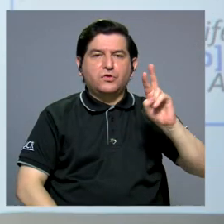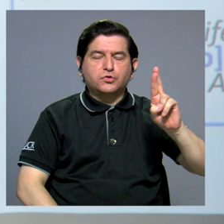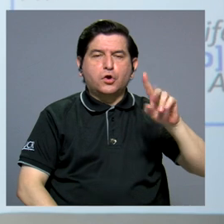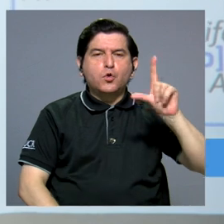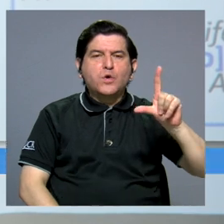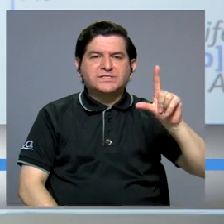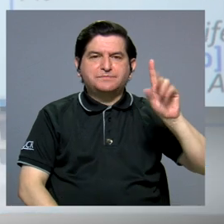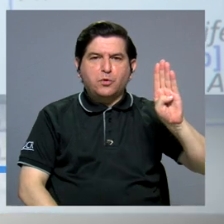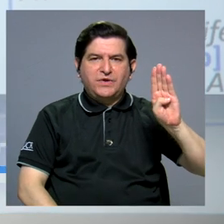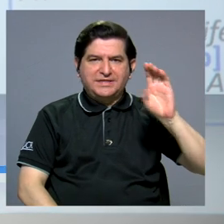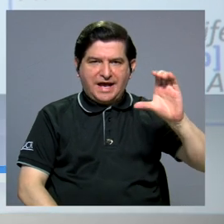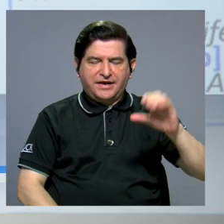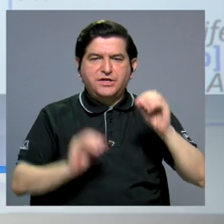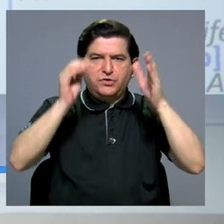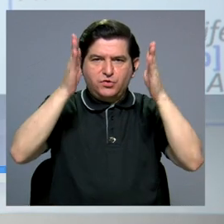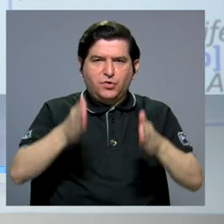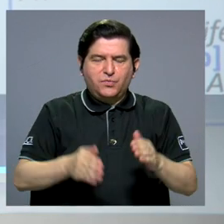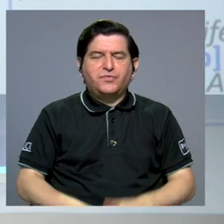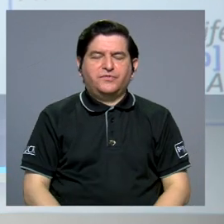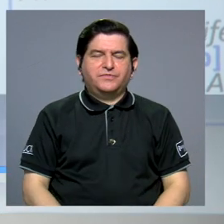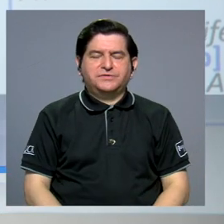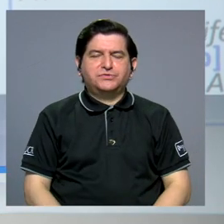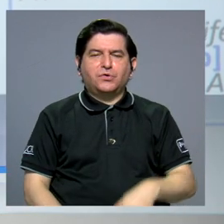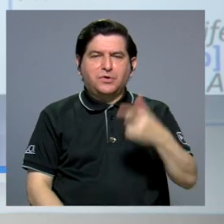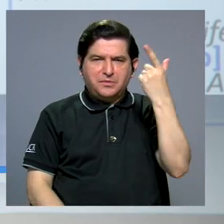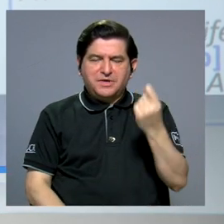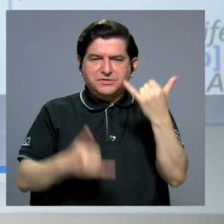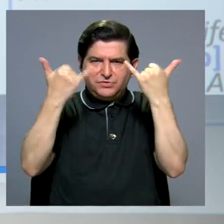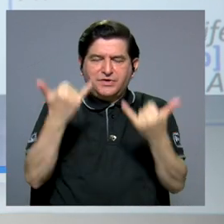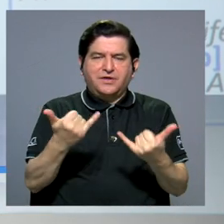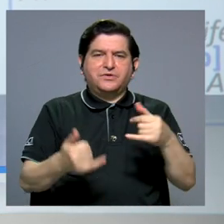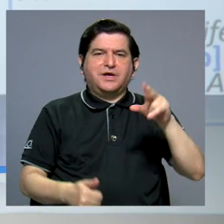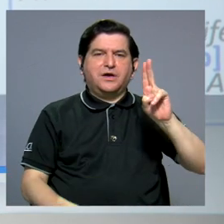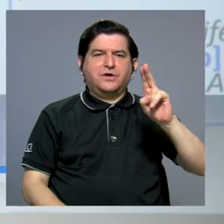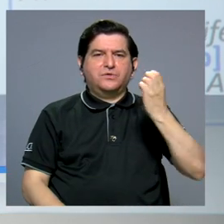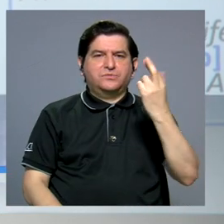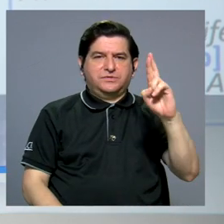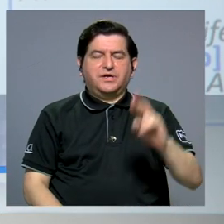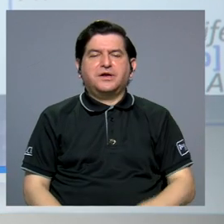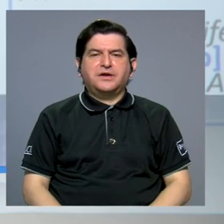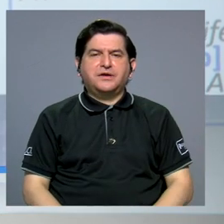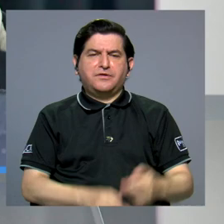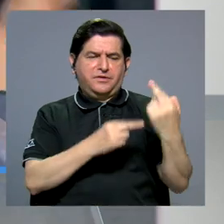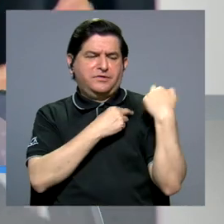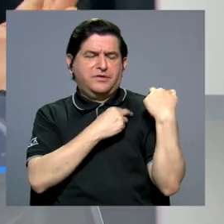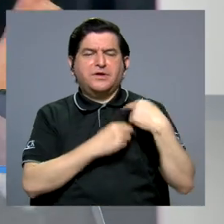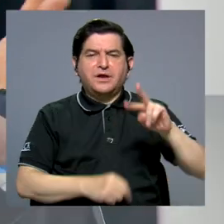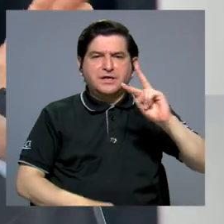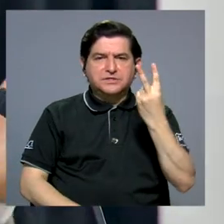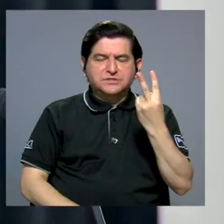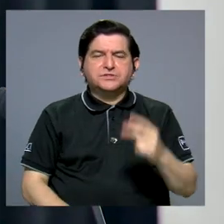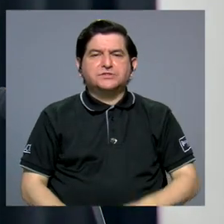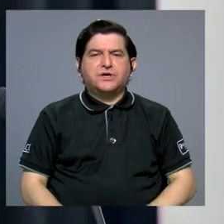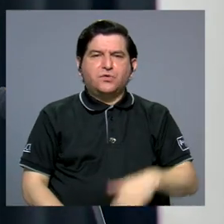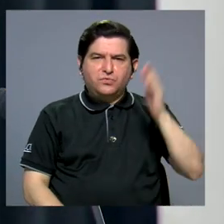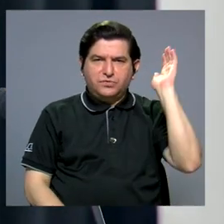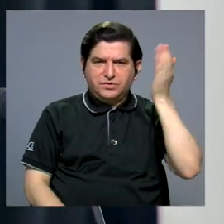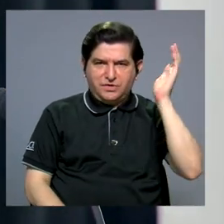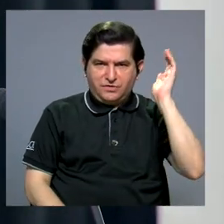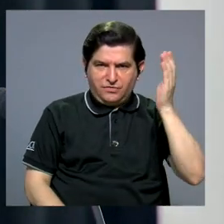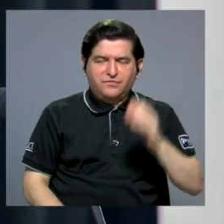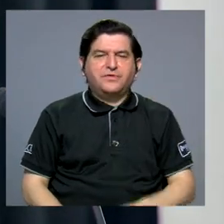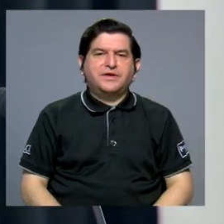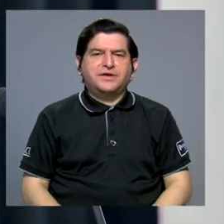El Dr. Luis Baudrill Carrillo, profesor catedrático jubilado de la UCR, estuvo a cargo de la segunda